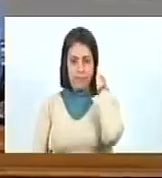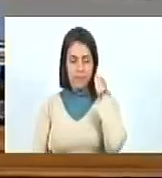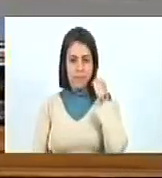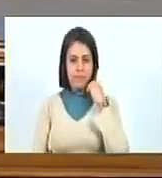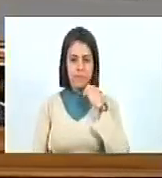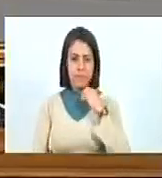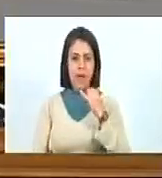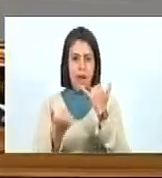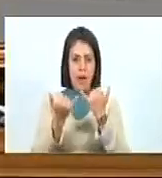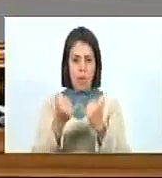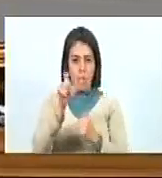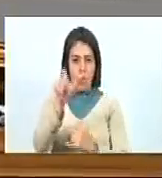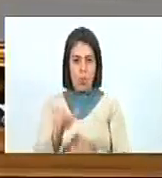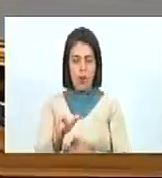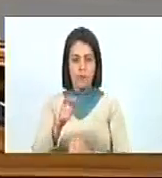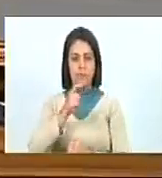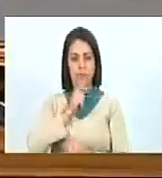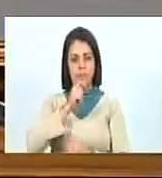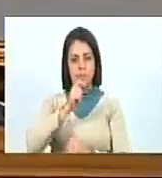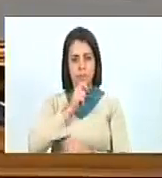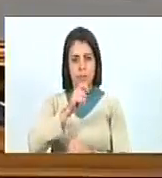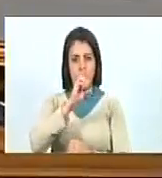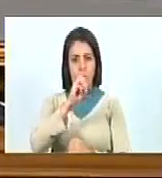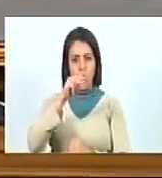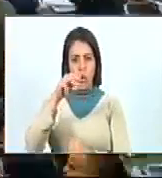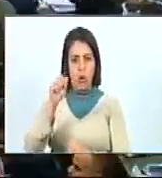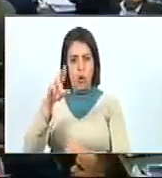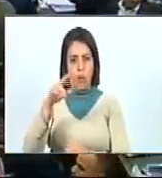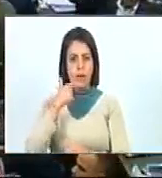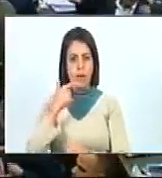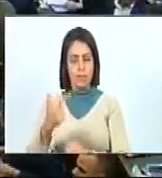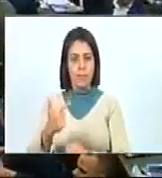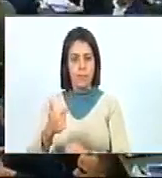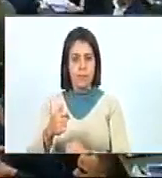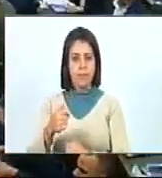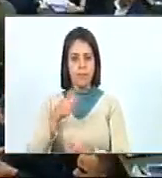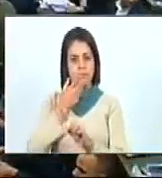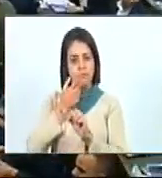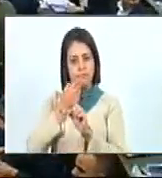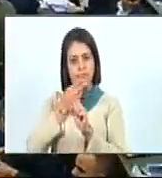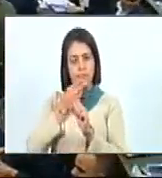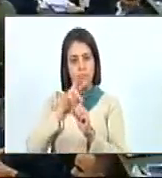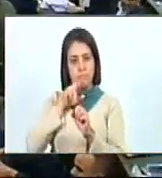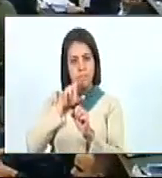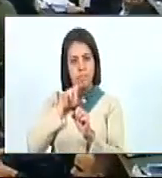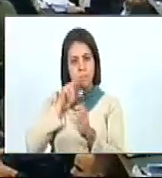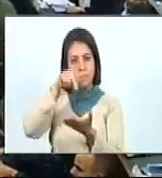Vamos a dejar en el derecho de palabra al diputado Omar Ávila. Pide la tribuna de oradores, se le concede.